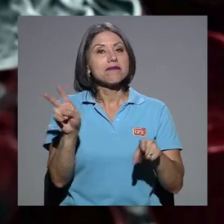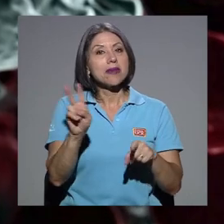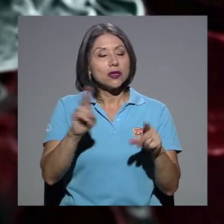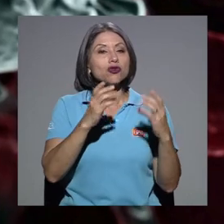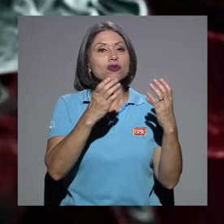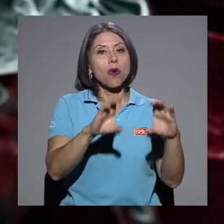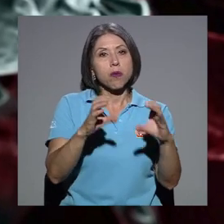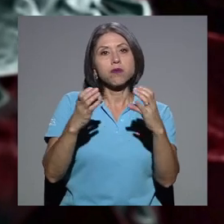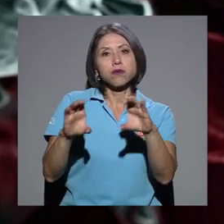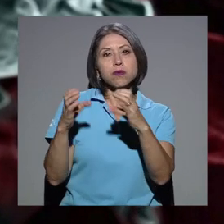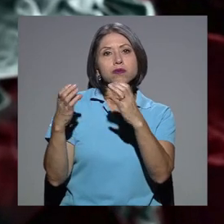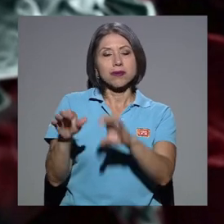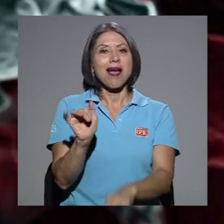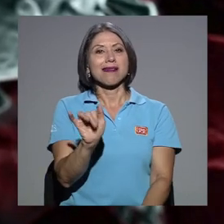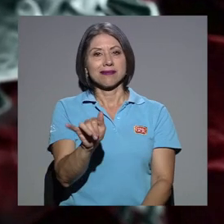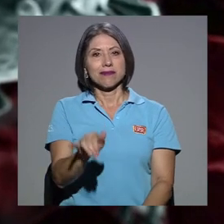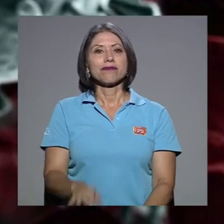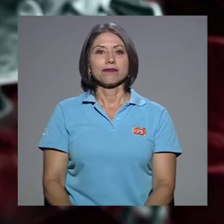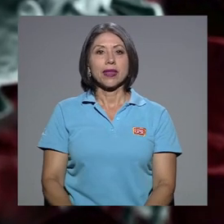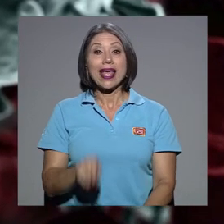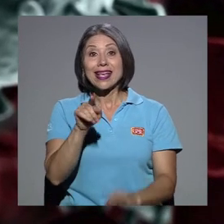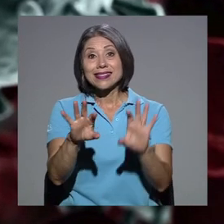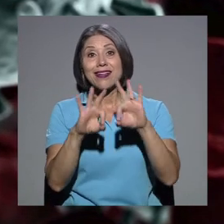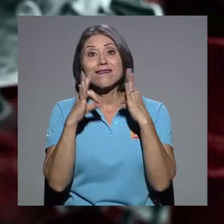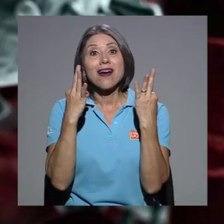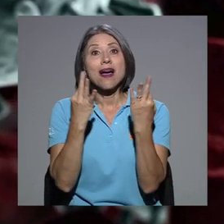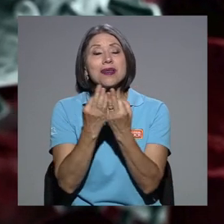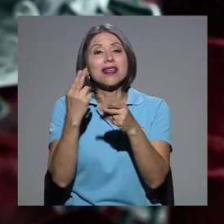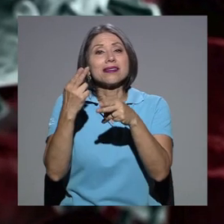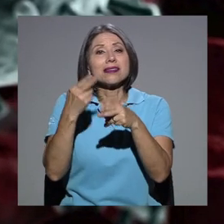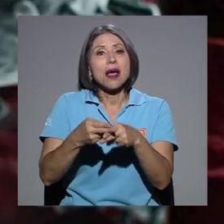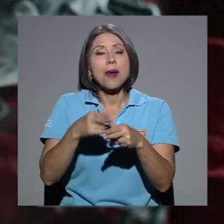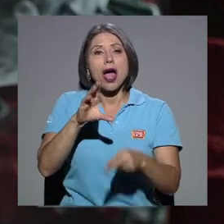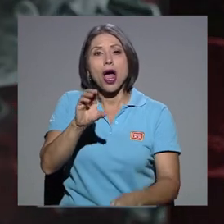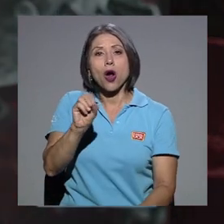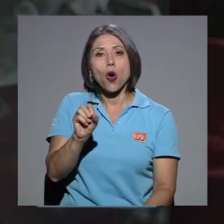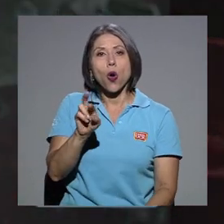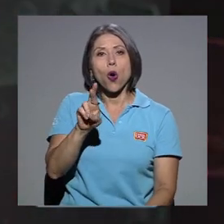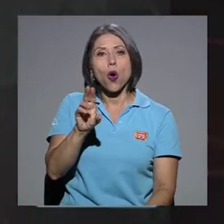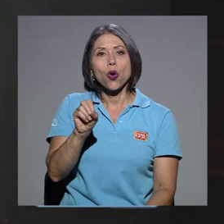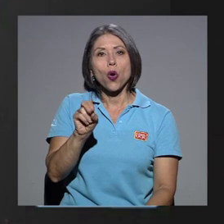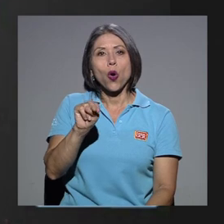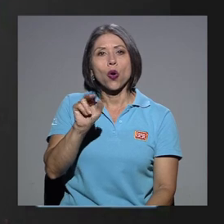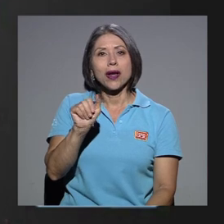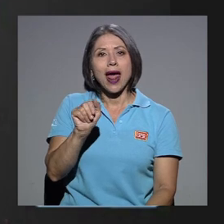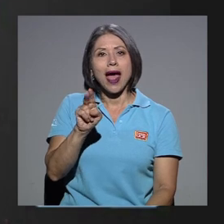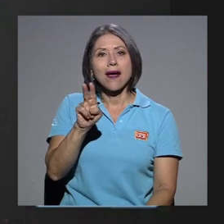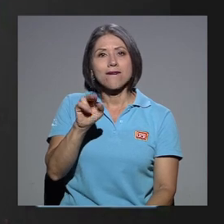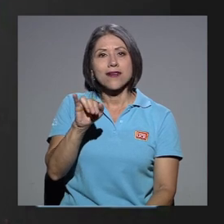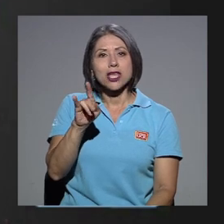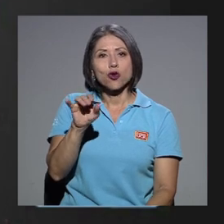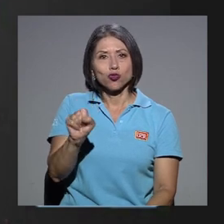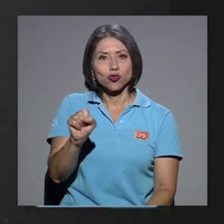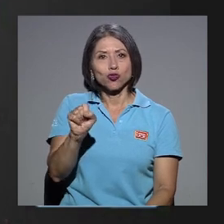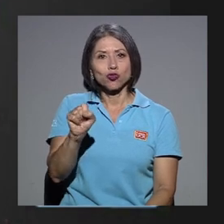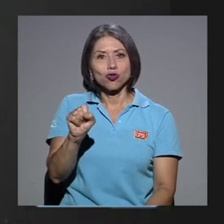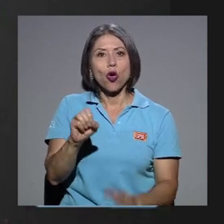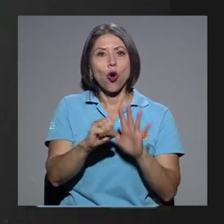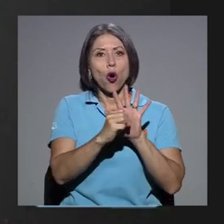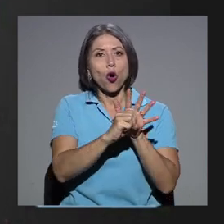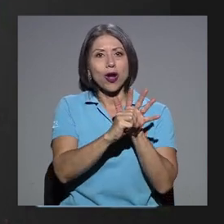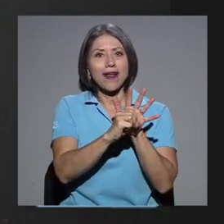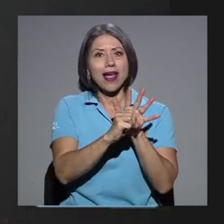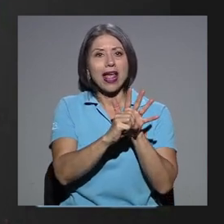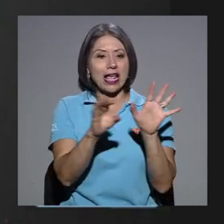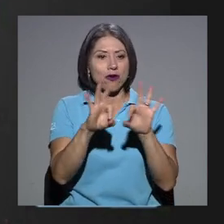clasifican así. Sí, esta familia es una familia que se llama los coronavirus, es una familia muy grande con un montón de